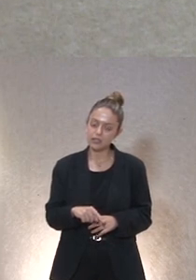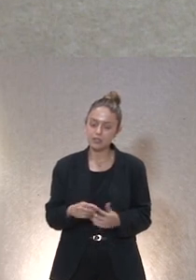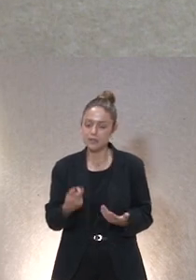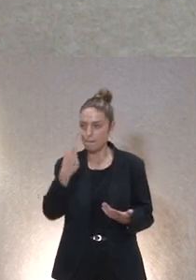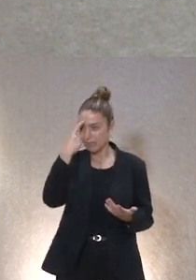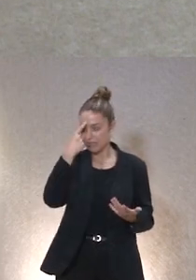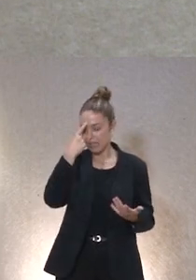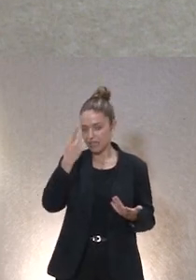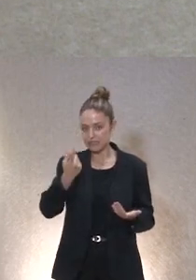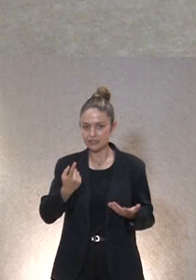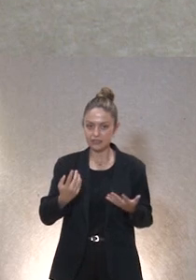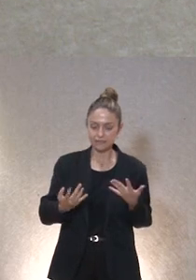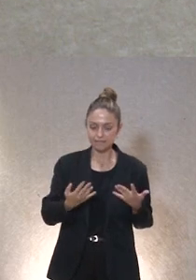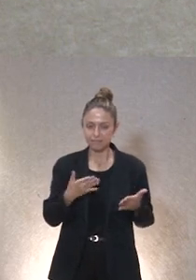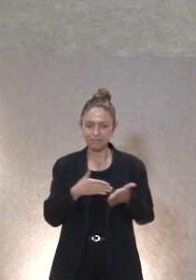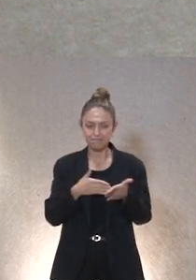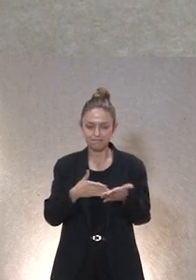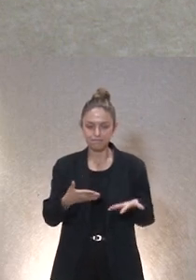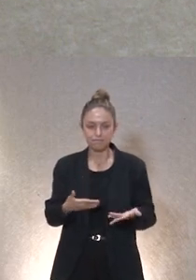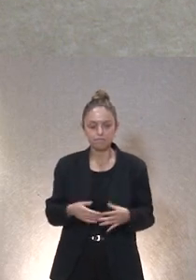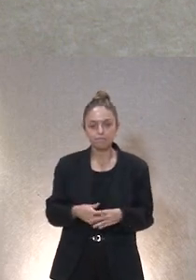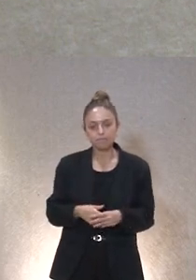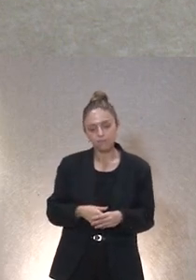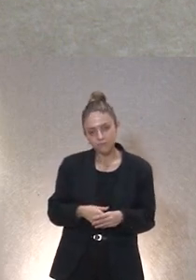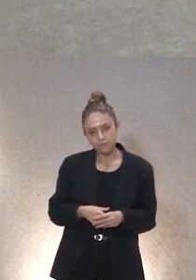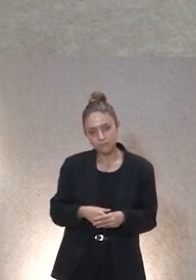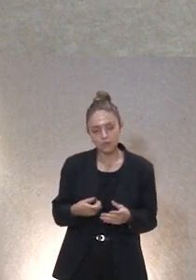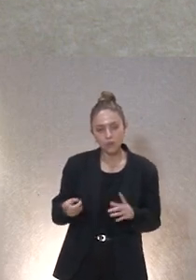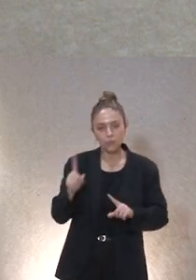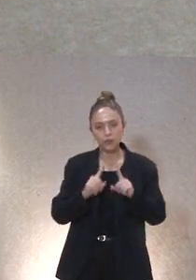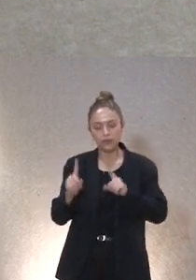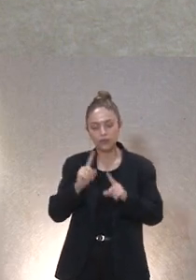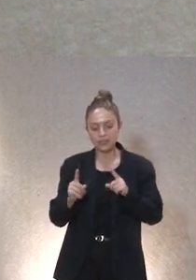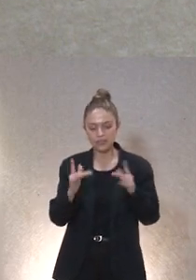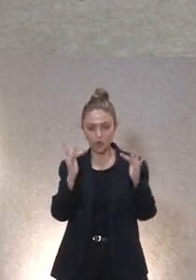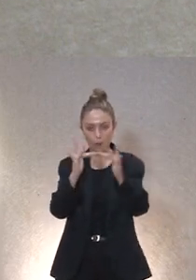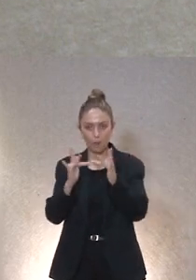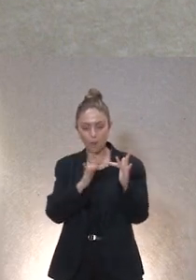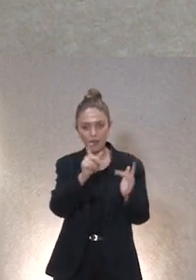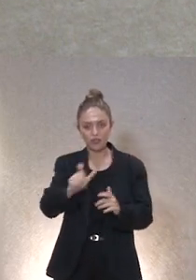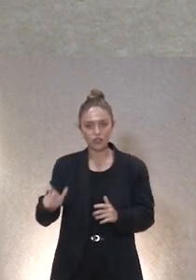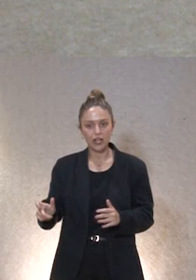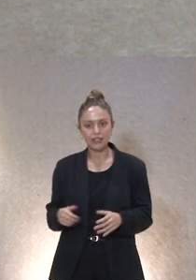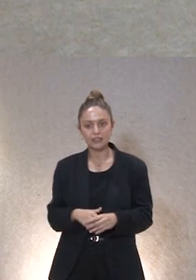mentales digamos ¿no? y toda la problemática de las relaciones personales y de